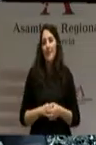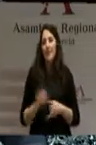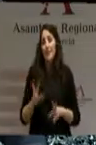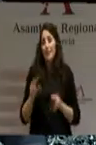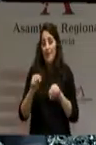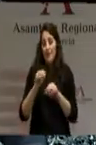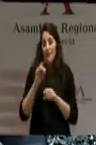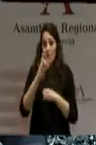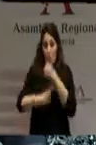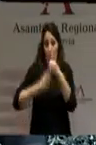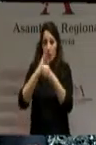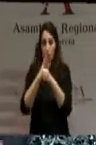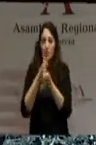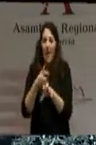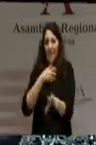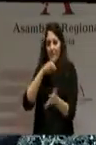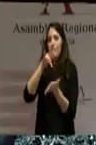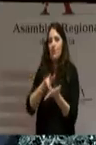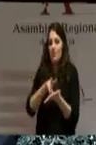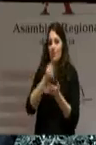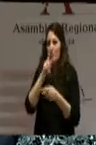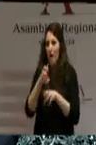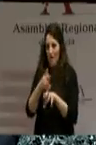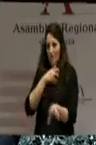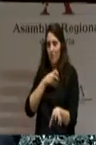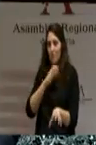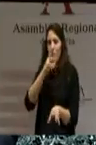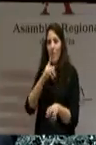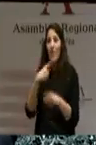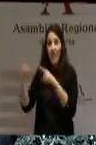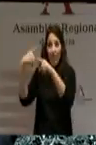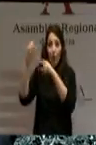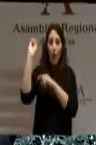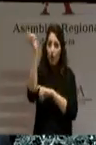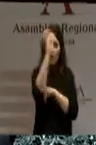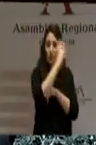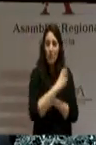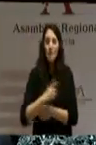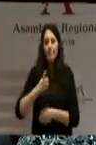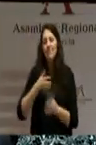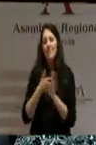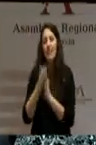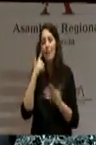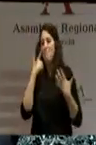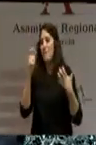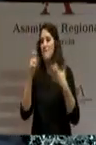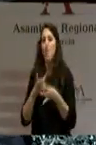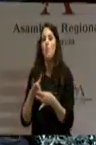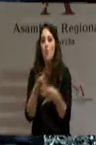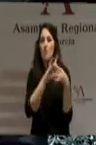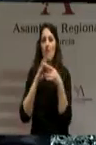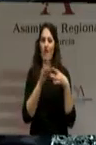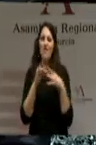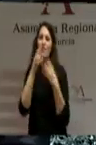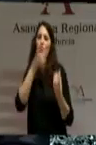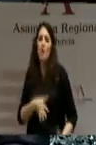periodo legislativo y porque, a diferencia de otros, pone de manifiesto la unidad del Partido que lo lidera, el Partido Popular.